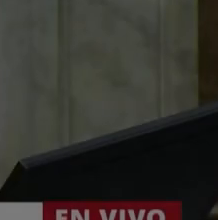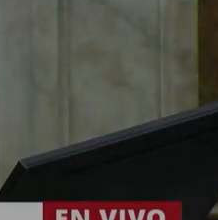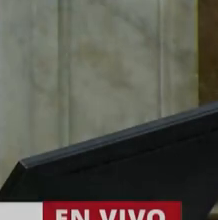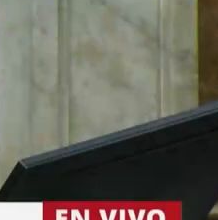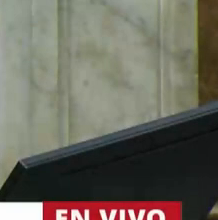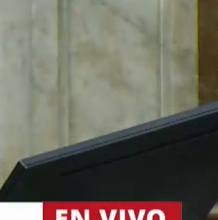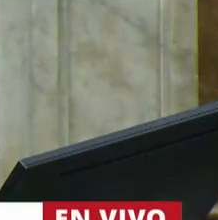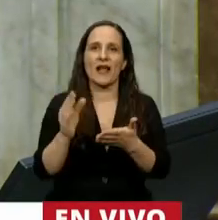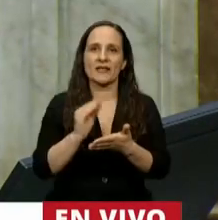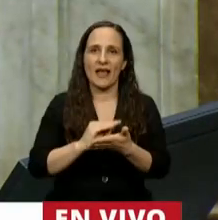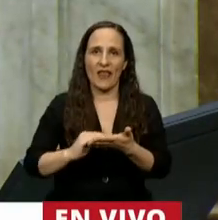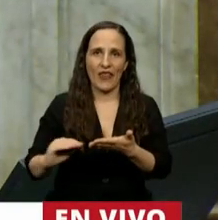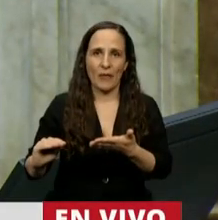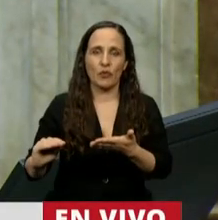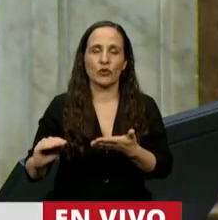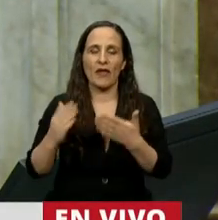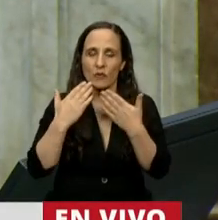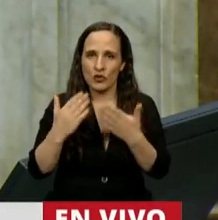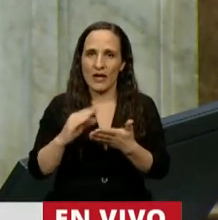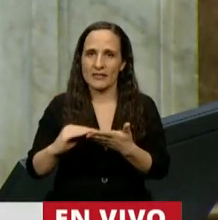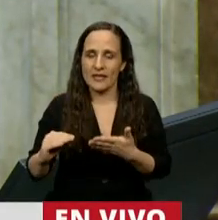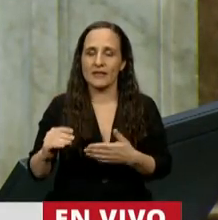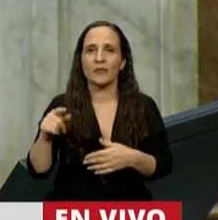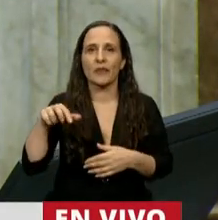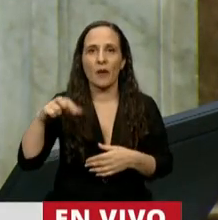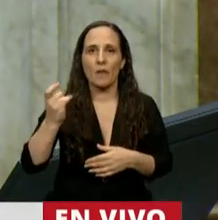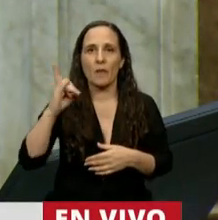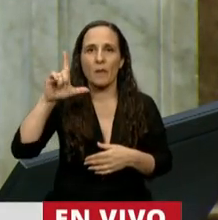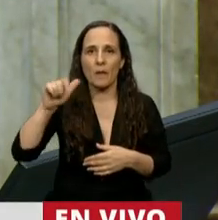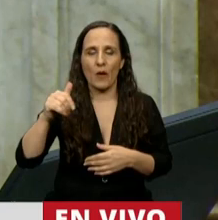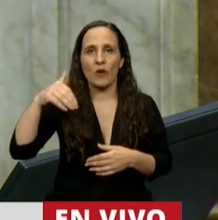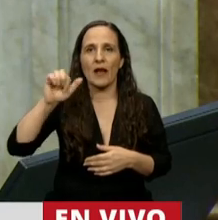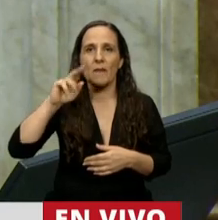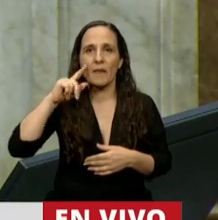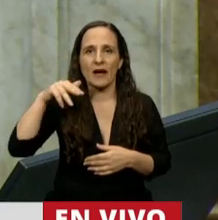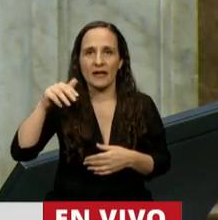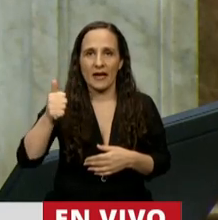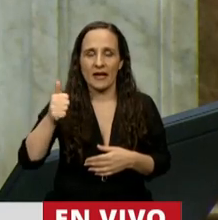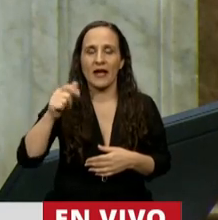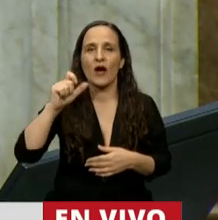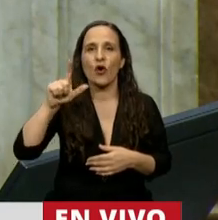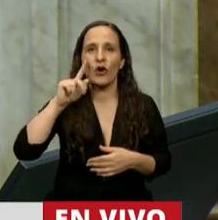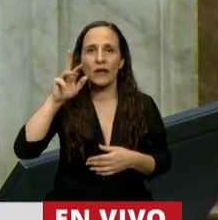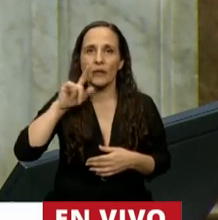Tiene la palabra la diputada Paula Mariana Oliveto Lago.